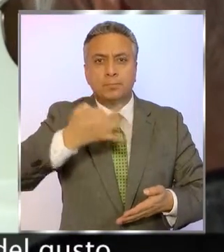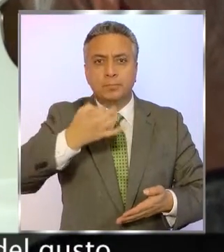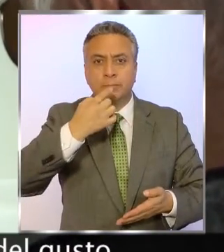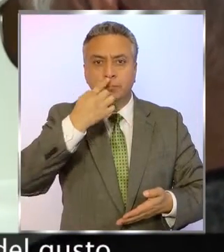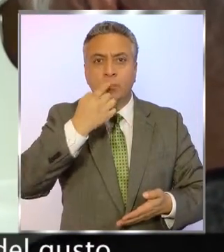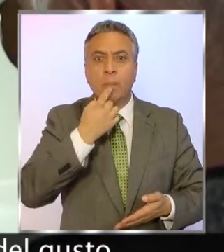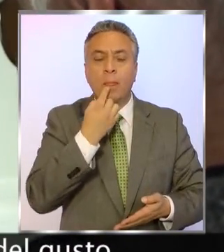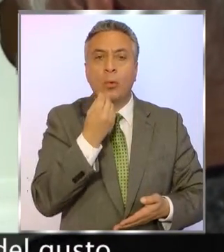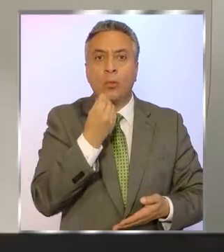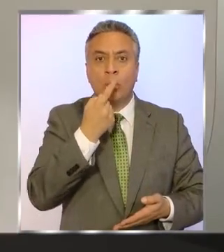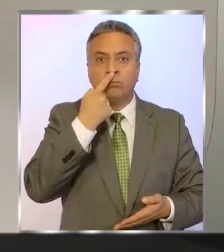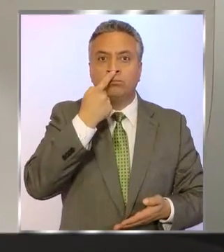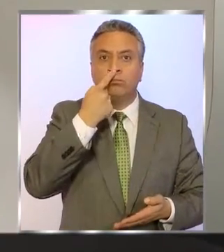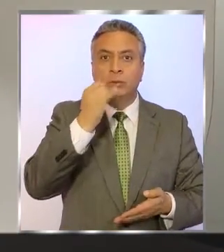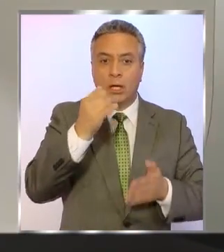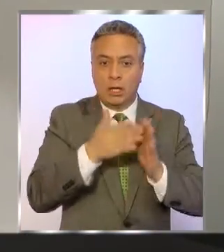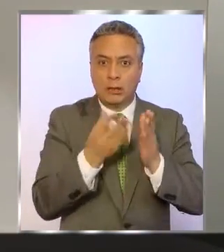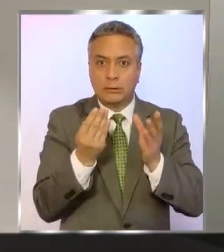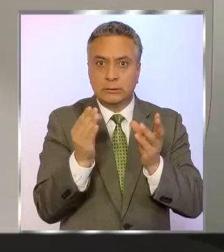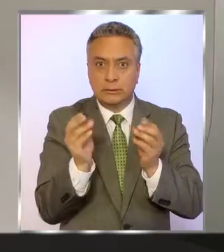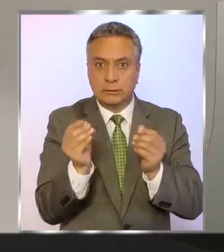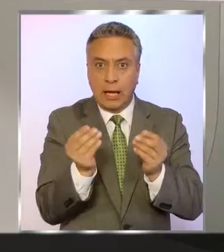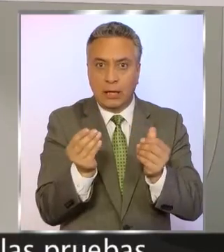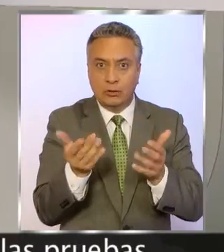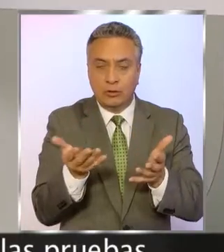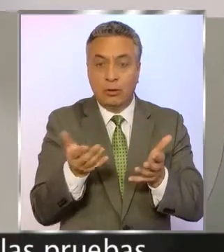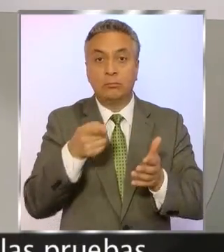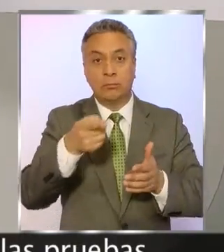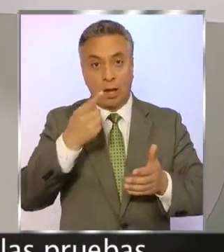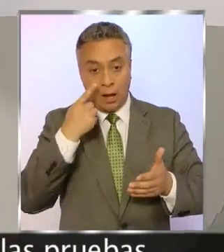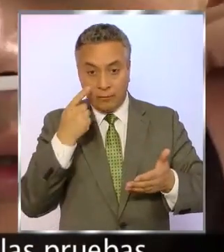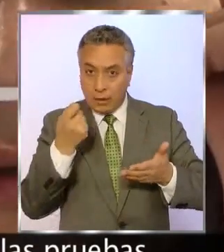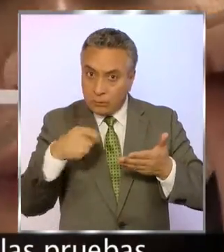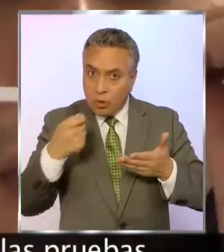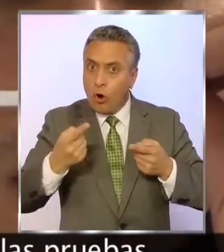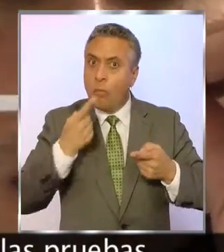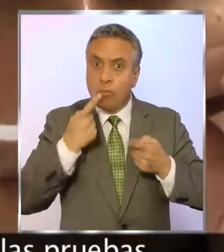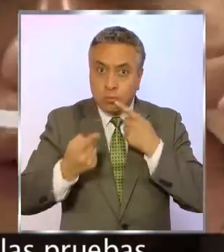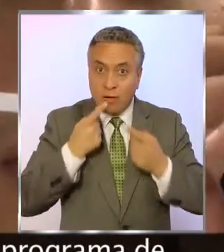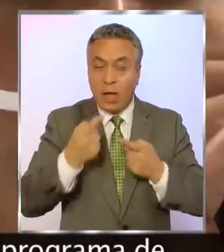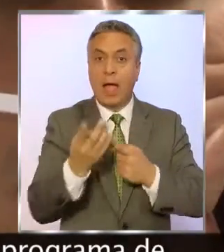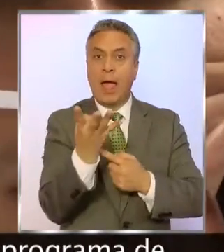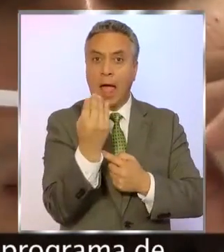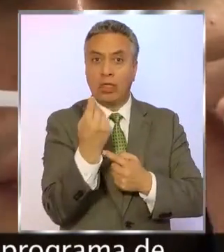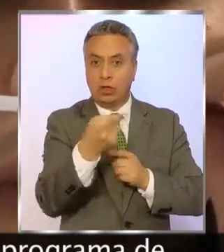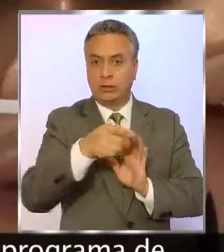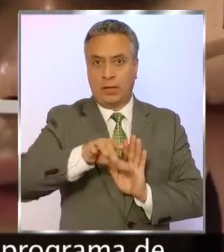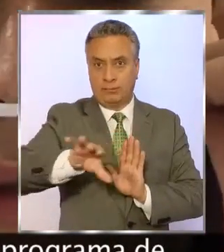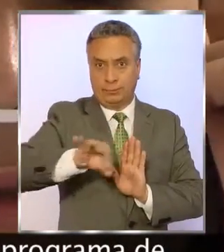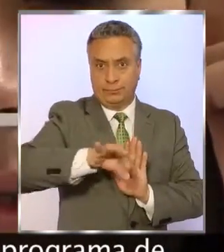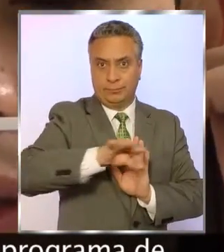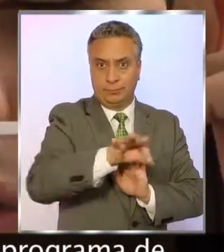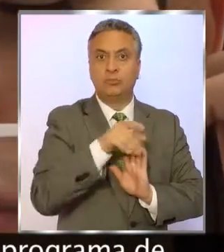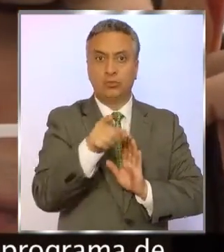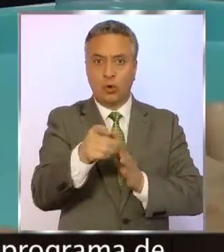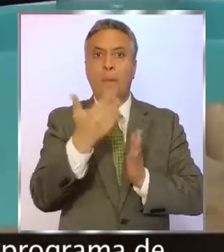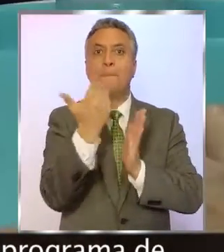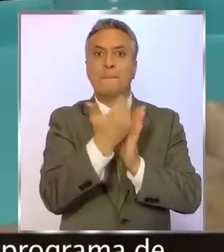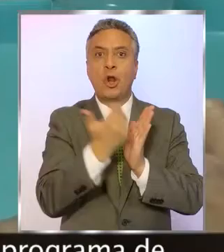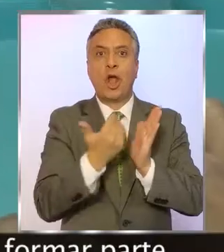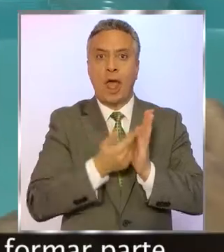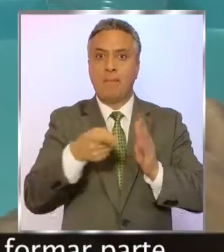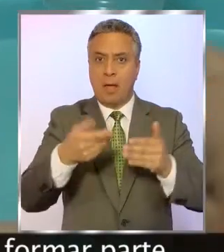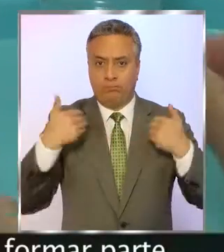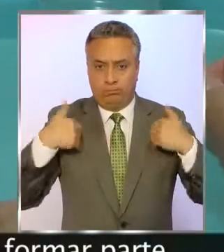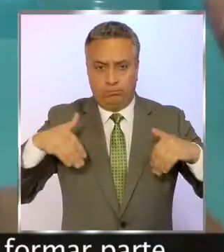en los sentidos del gusto, el olfato y el tacto. Dependiendo del resultado de las pruebas, 14 de ellos se incorporarán a un